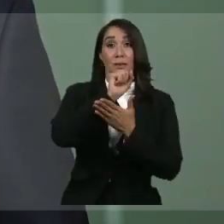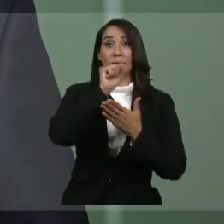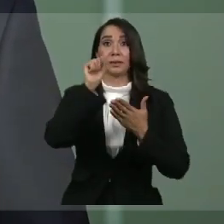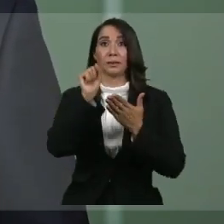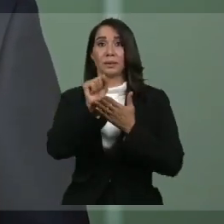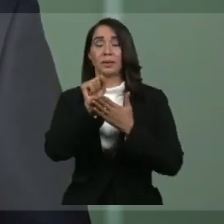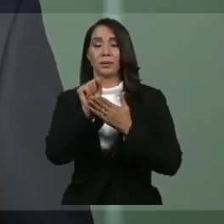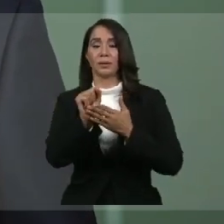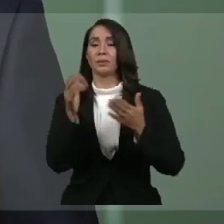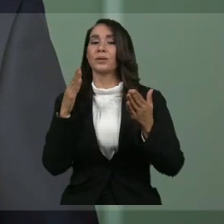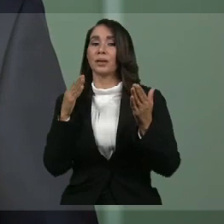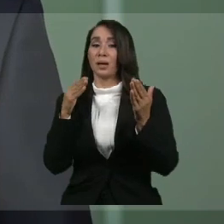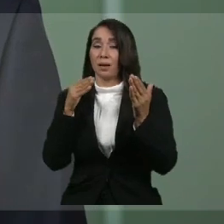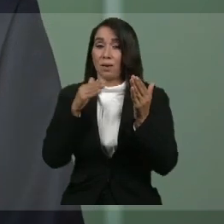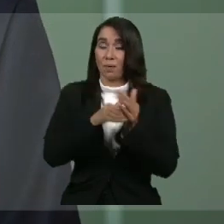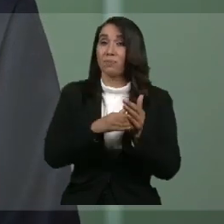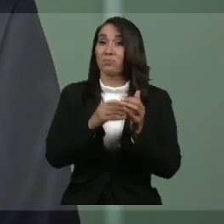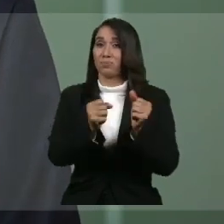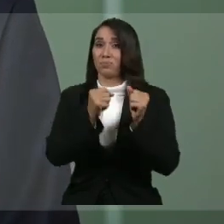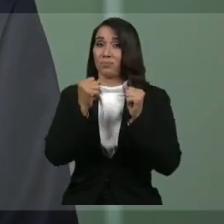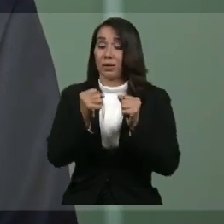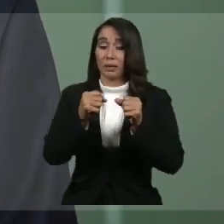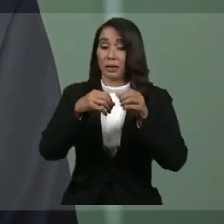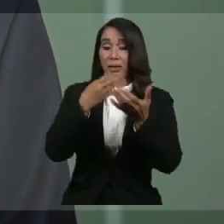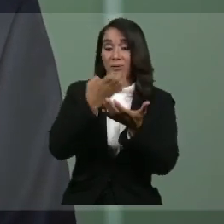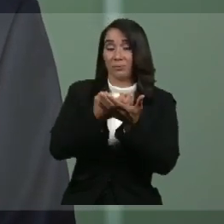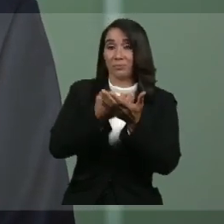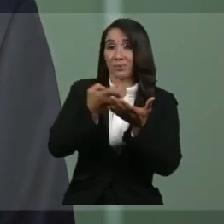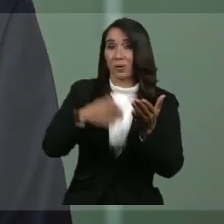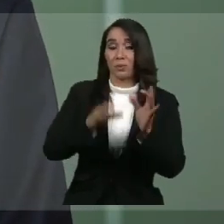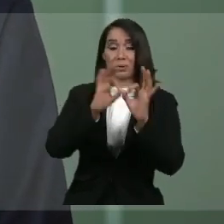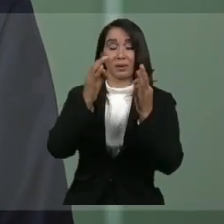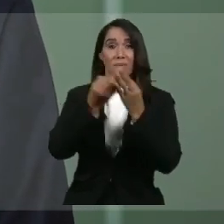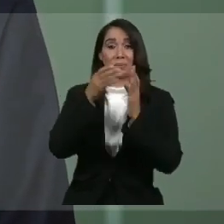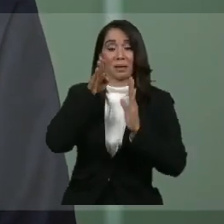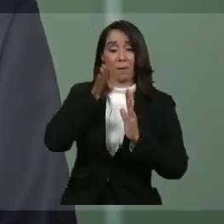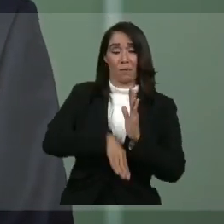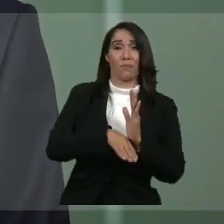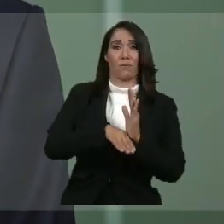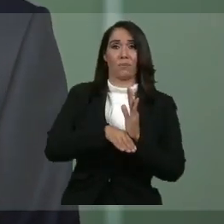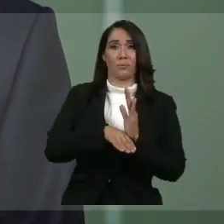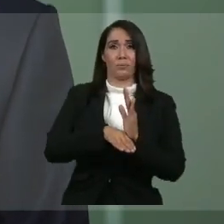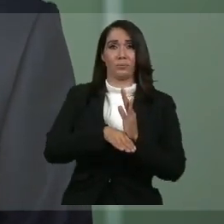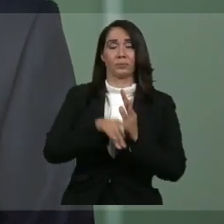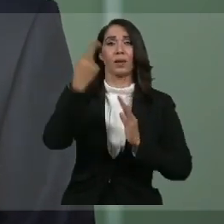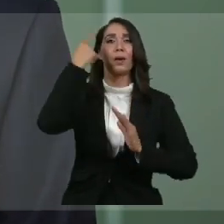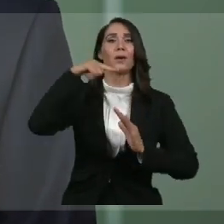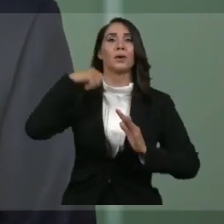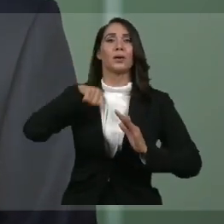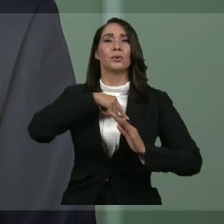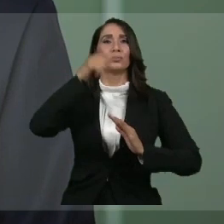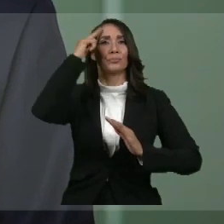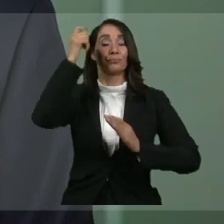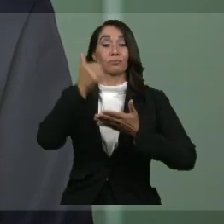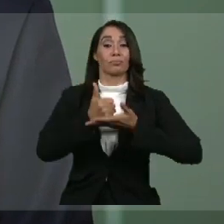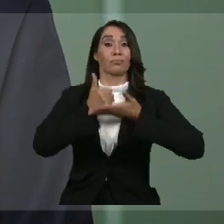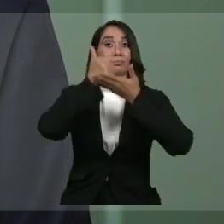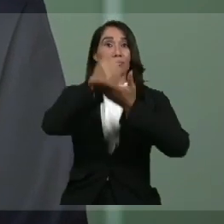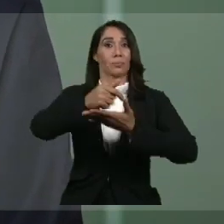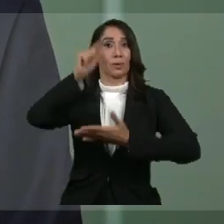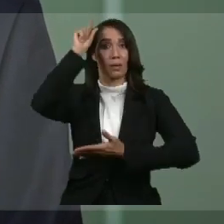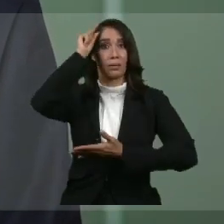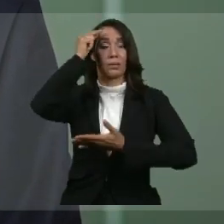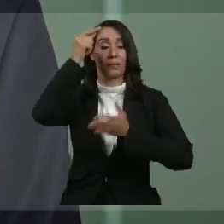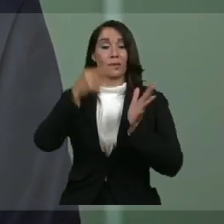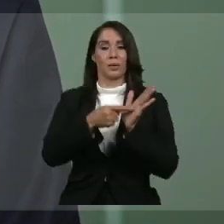tendría duros efectos sobre la economía de las familias. Por eso, dispusimos que la ayuda del gobierno estuviera